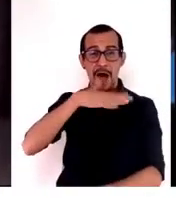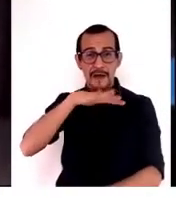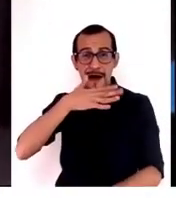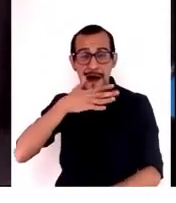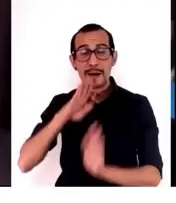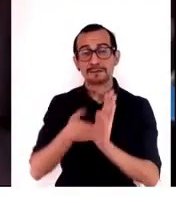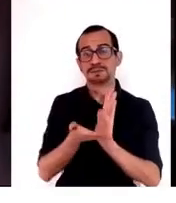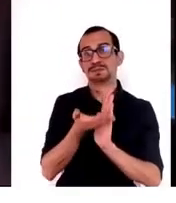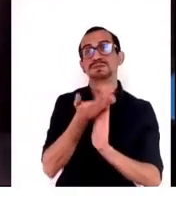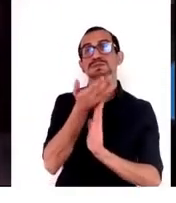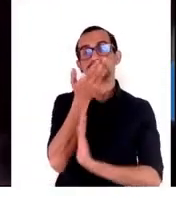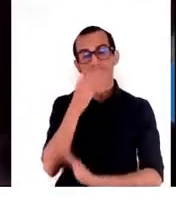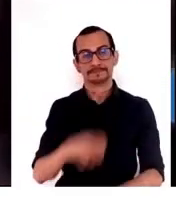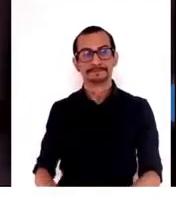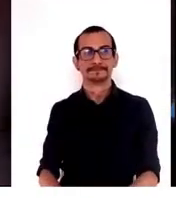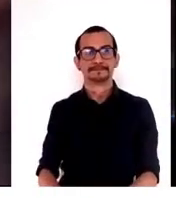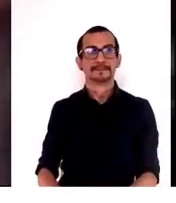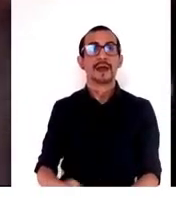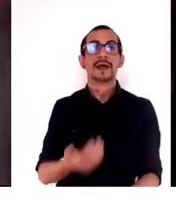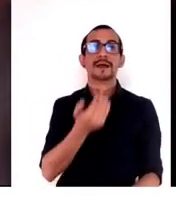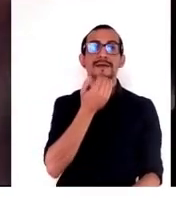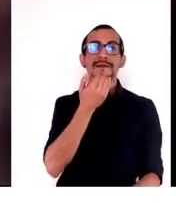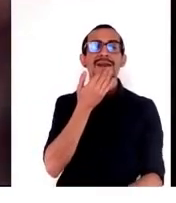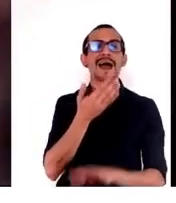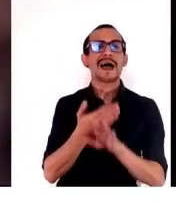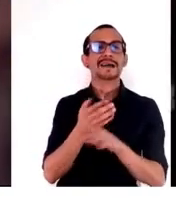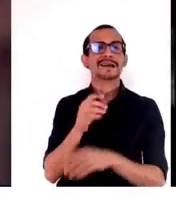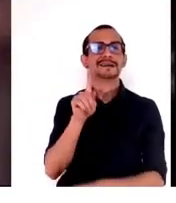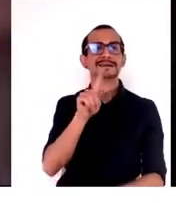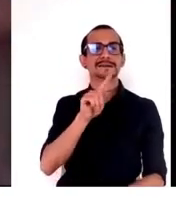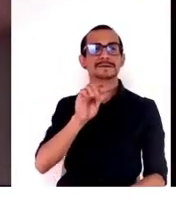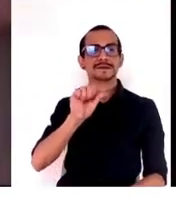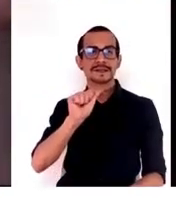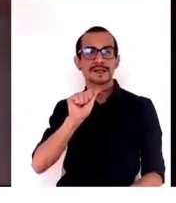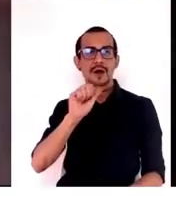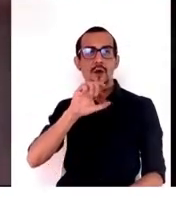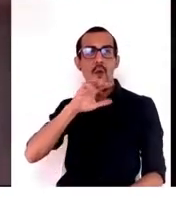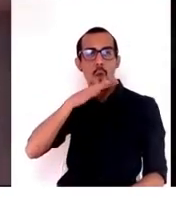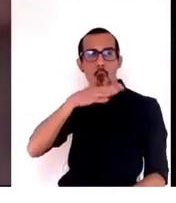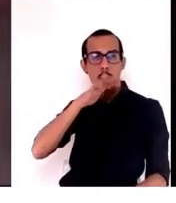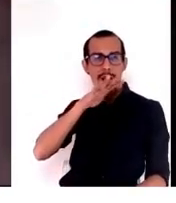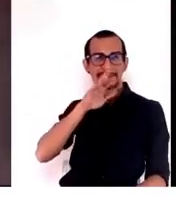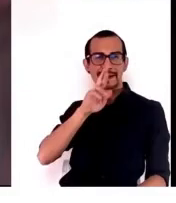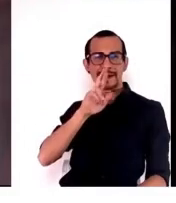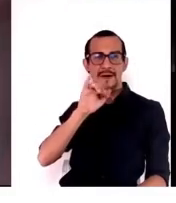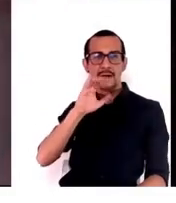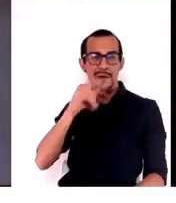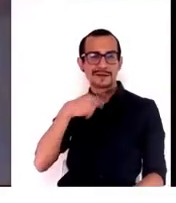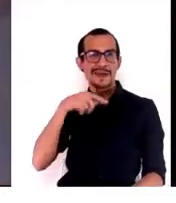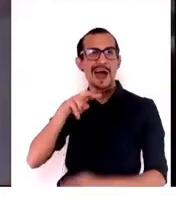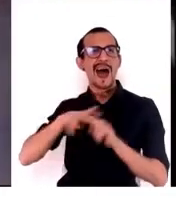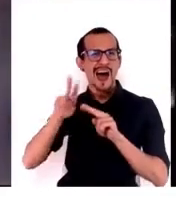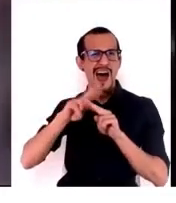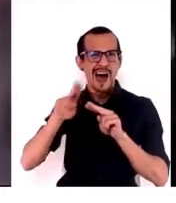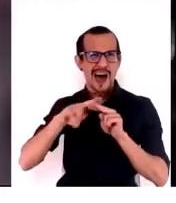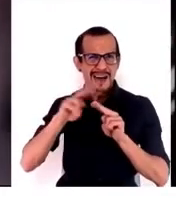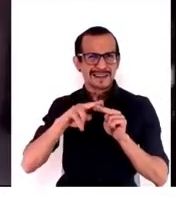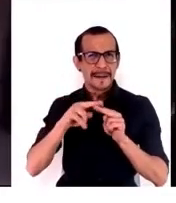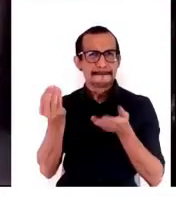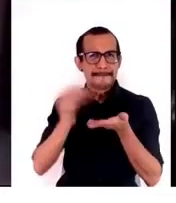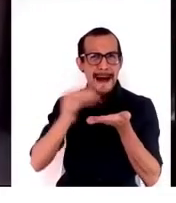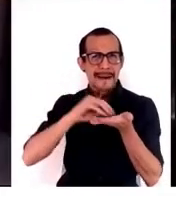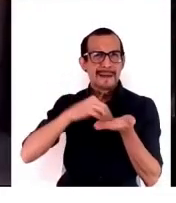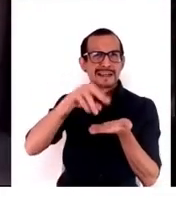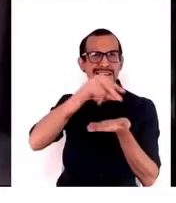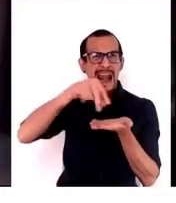tenemos el seawater rise. Con lo cual hace que tenemos más y más salinidad también.